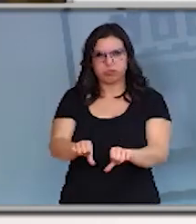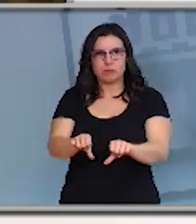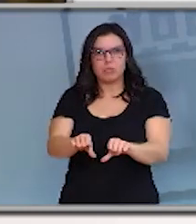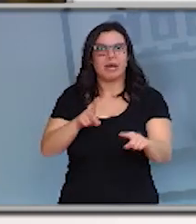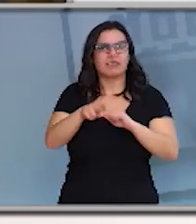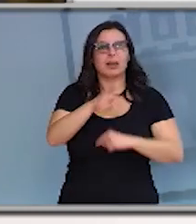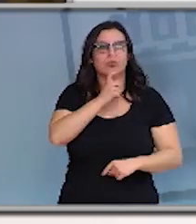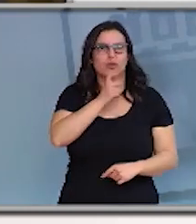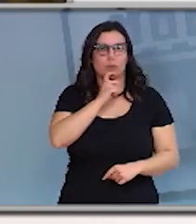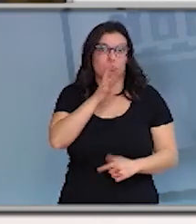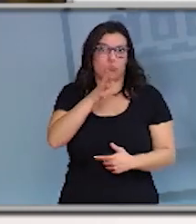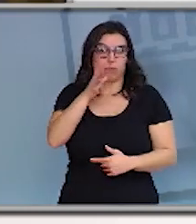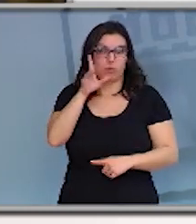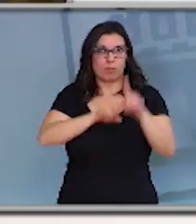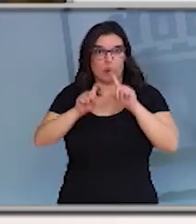coronavirus?